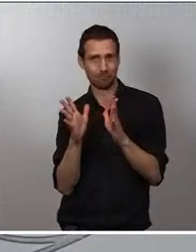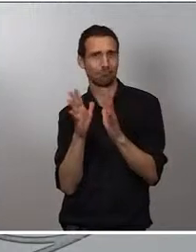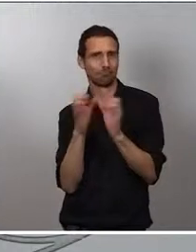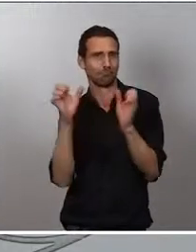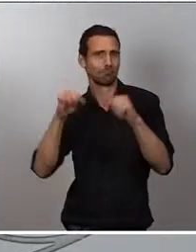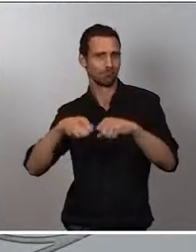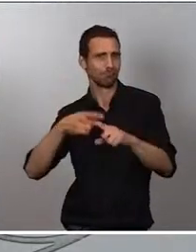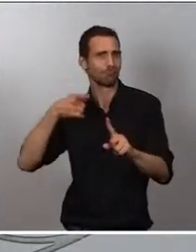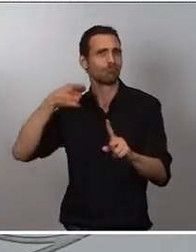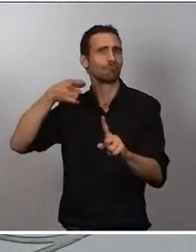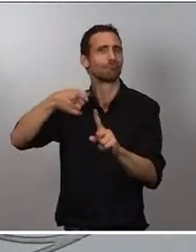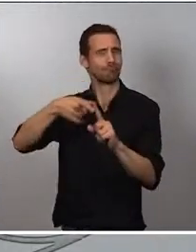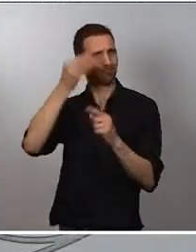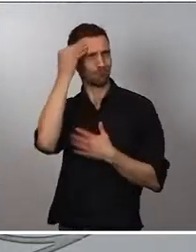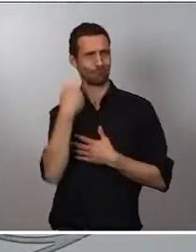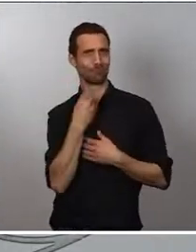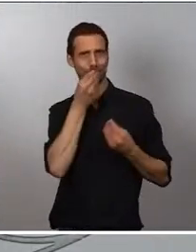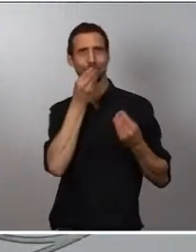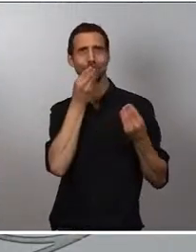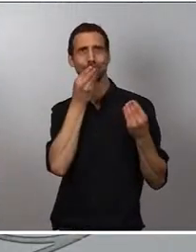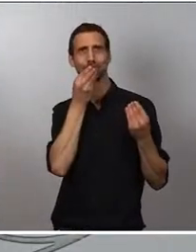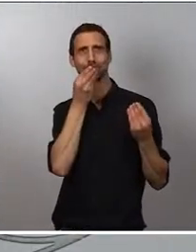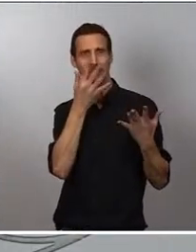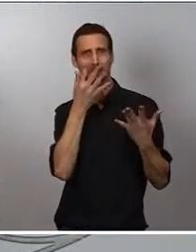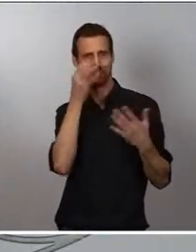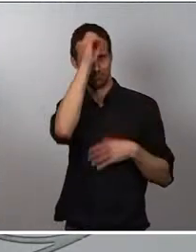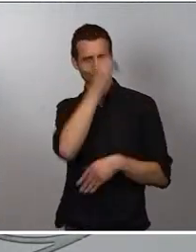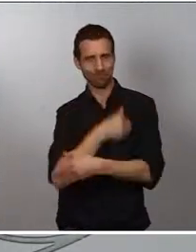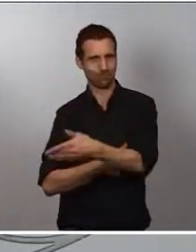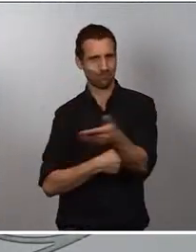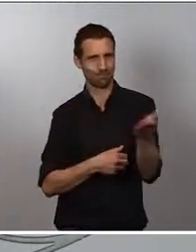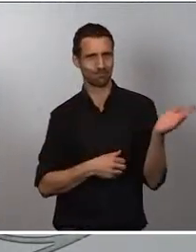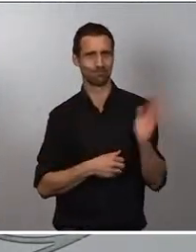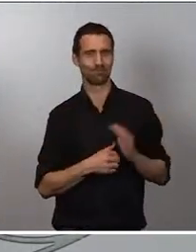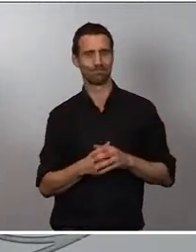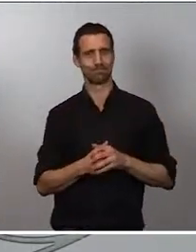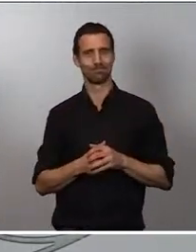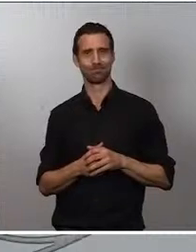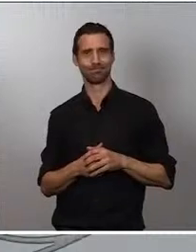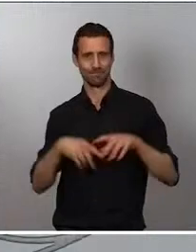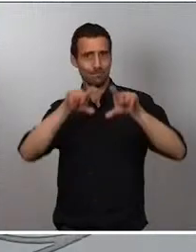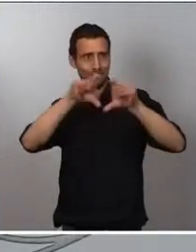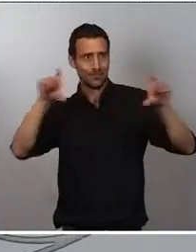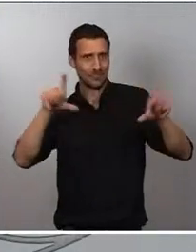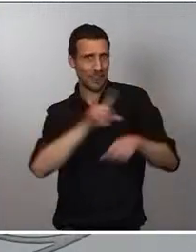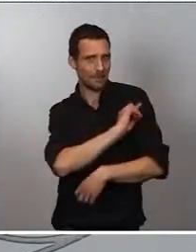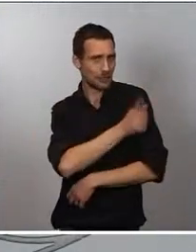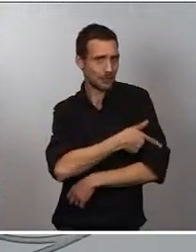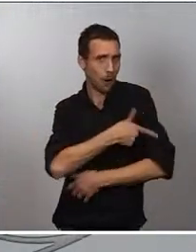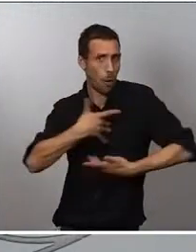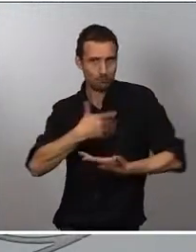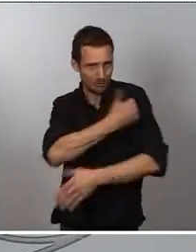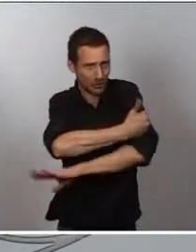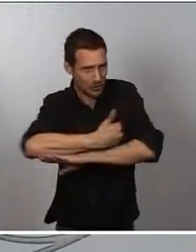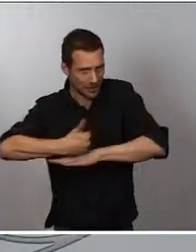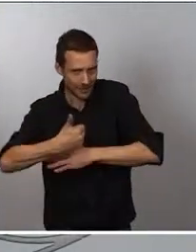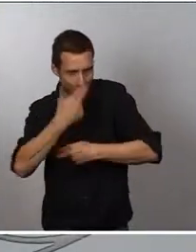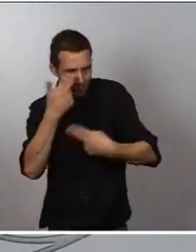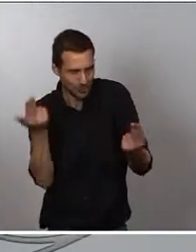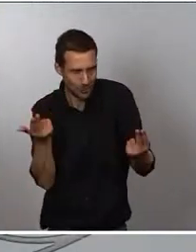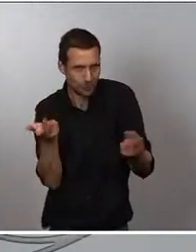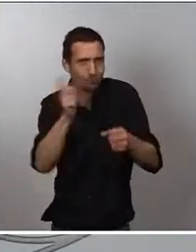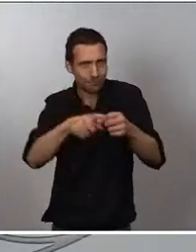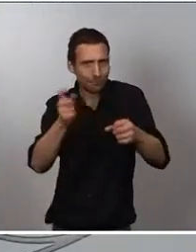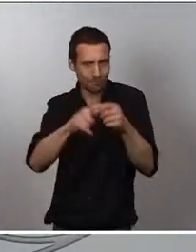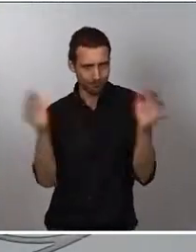recibido y de máxima importancia para las entidades deportivas y también para la ciudadanía, para el público asistente a